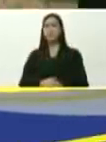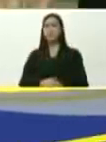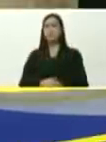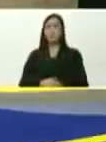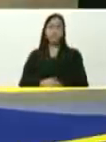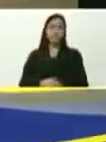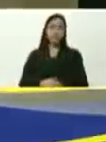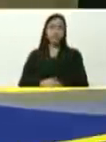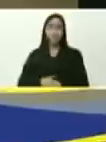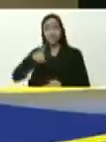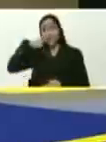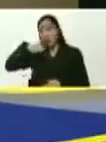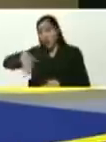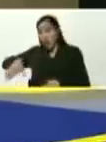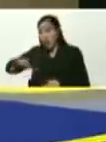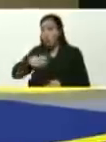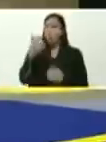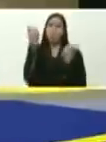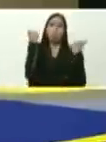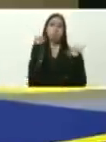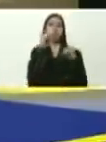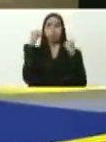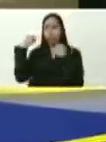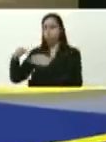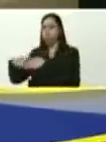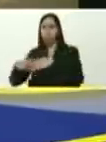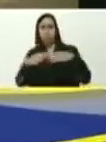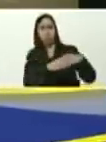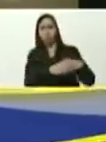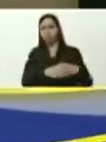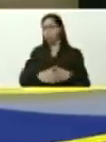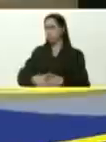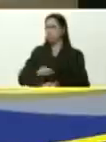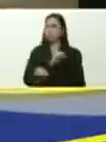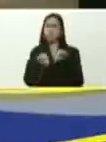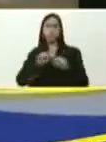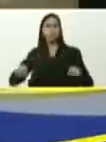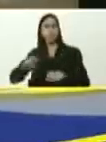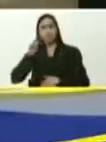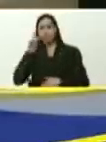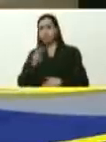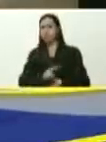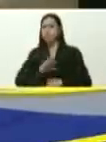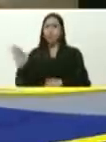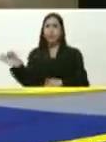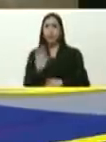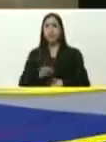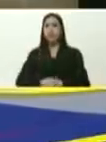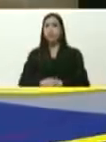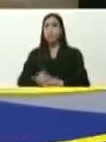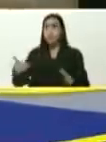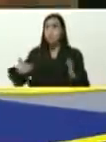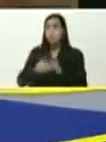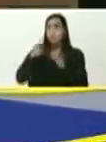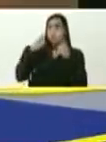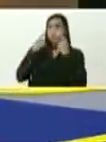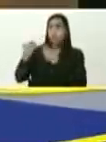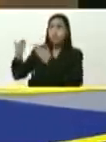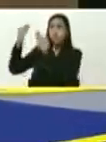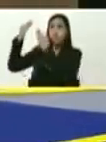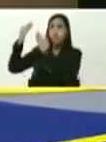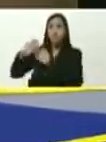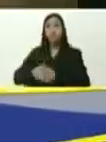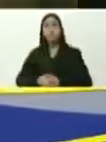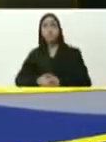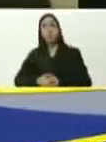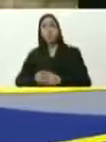por eso el pueblo, los repudia, no los quiere, no los quiere ni ver, recuerdo ese ataque allá, al final de